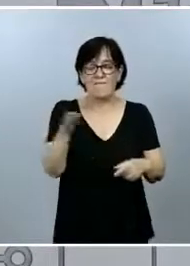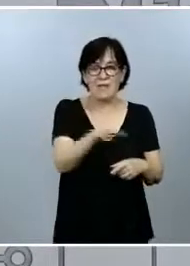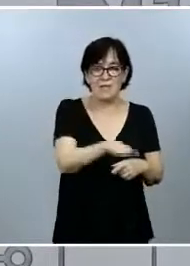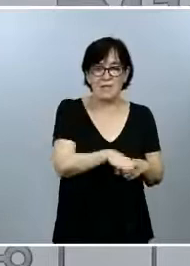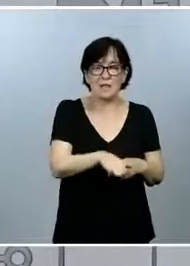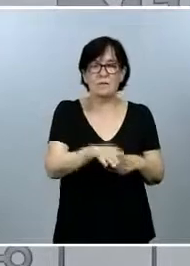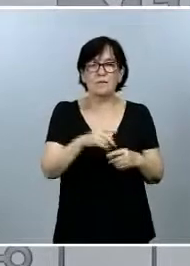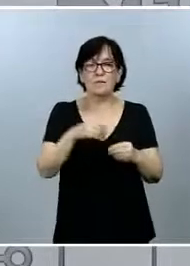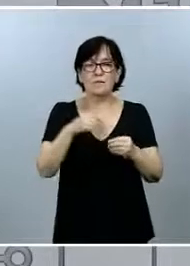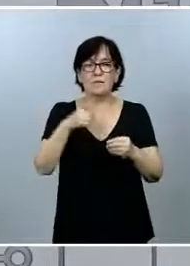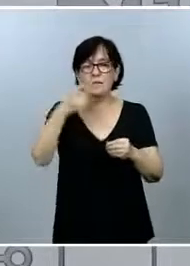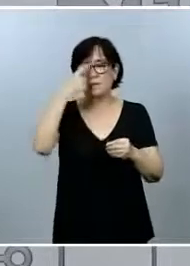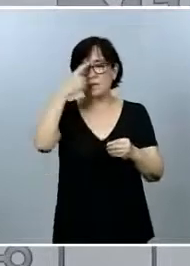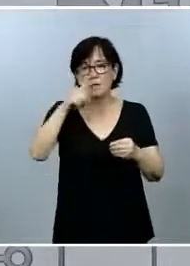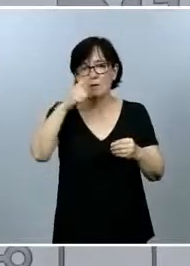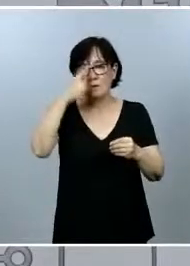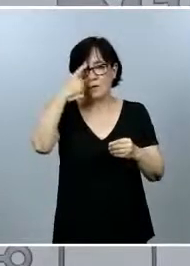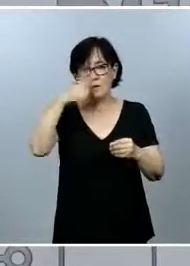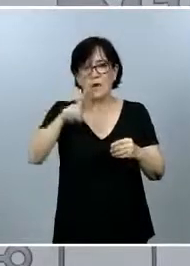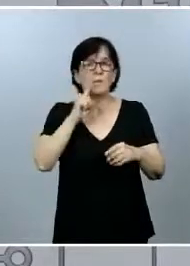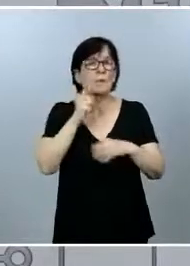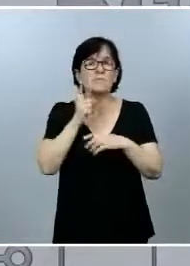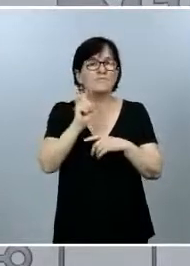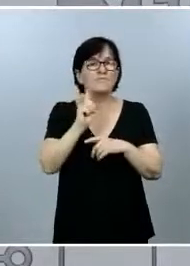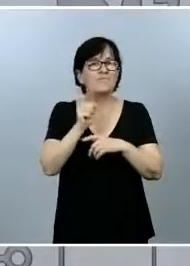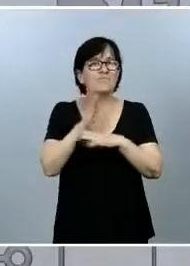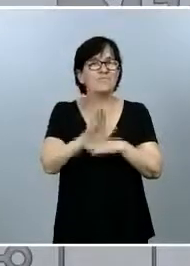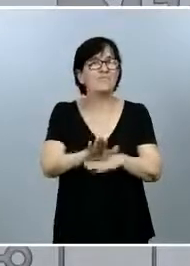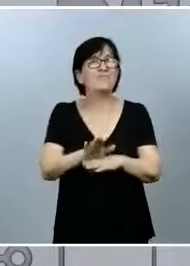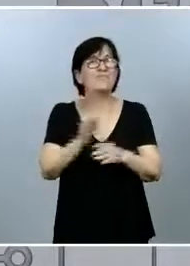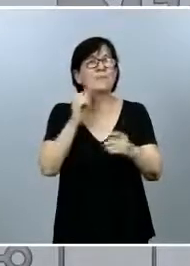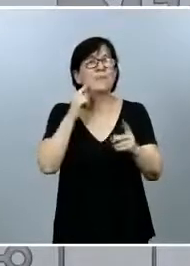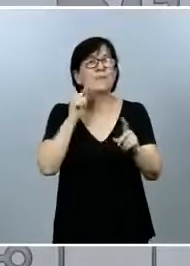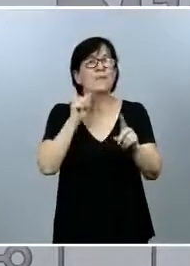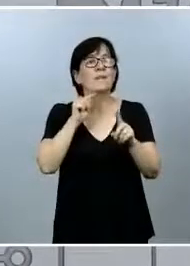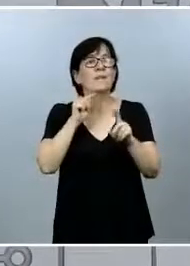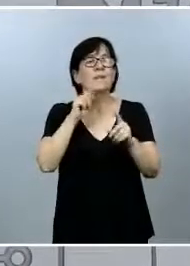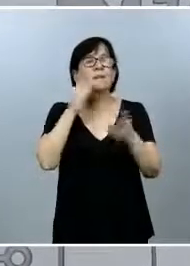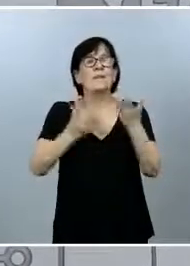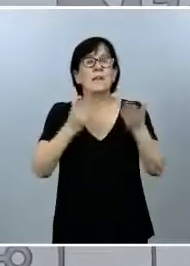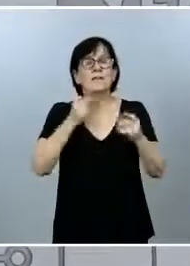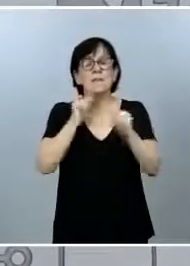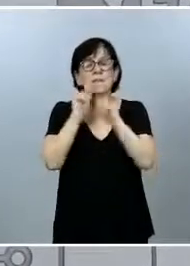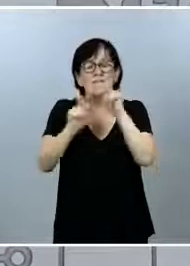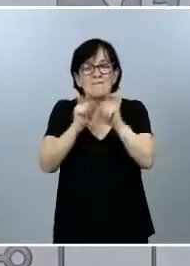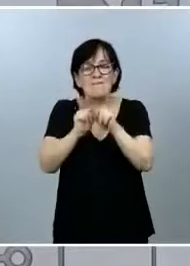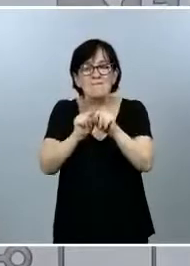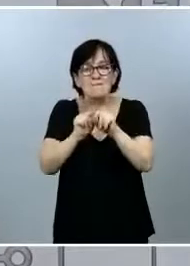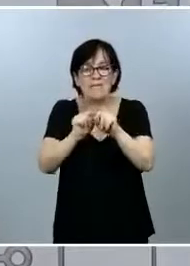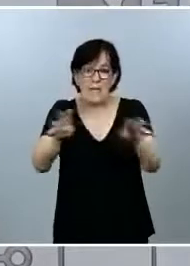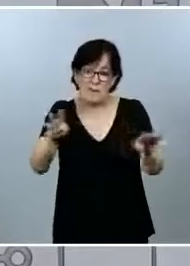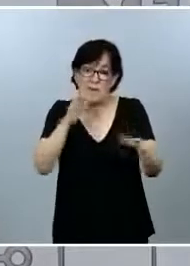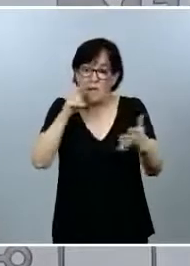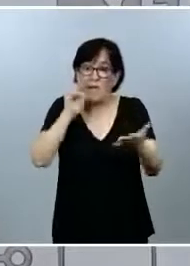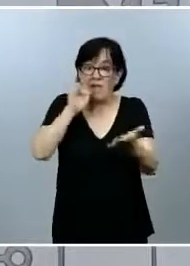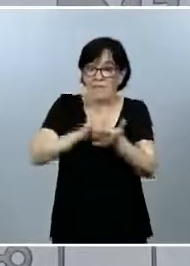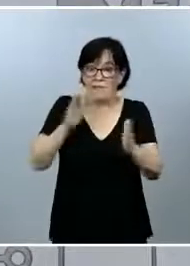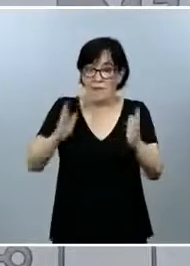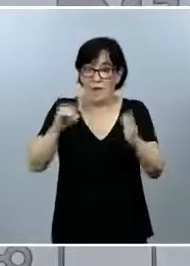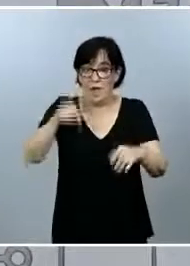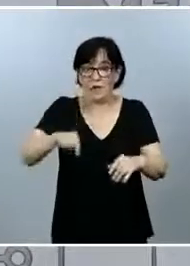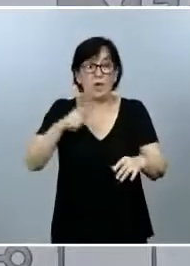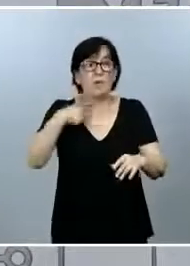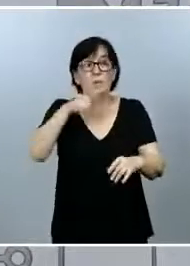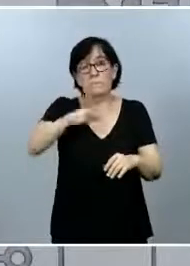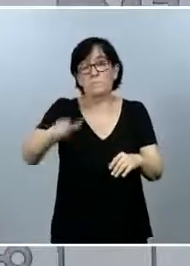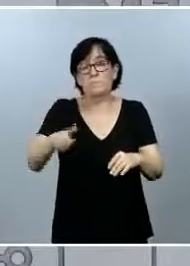aunque, como saben, no representa ningún valor que afecte a la transmisibilidad a fecha de hoy. Los fallecidos son personas